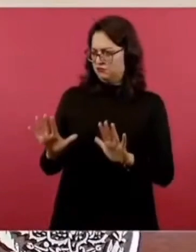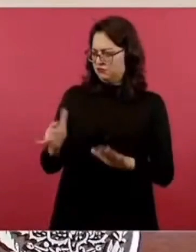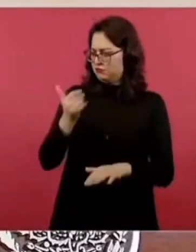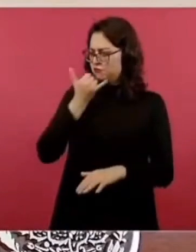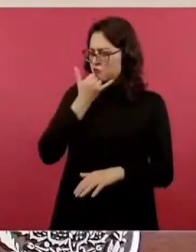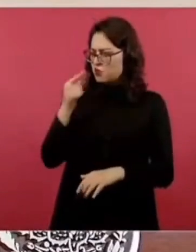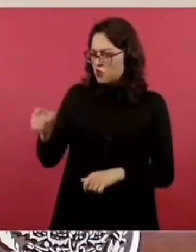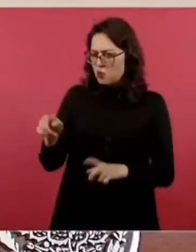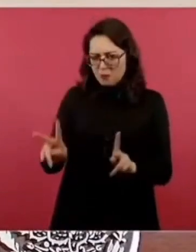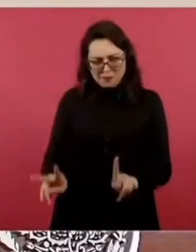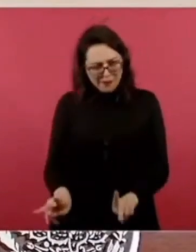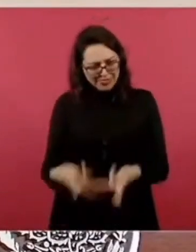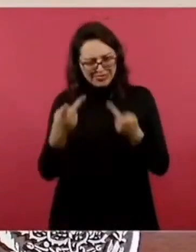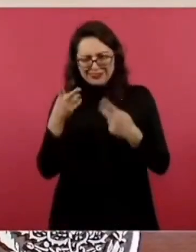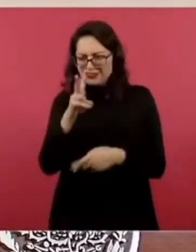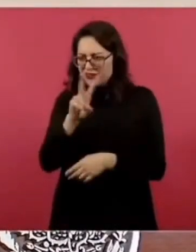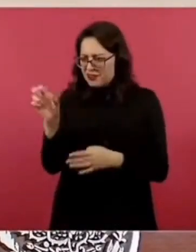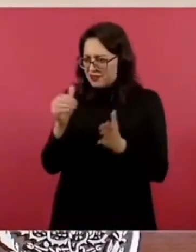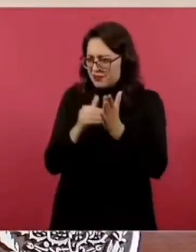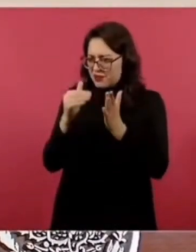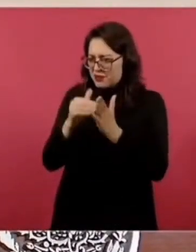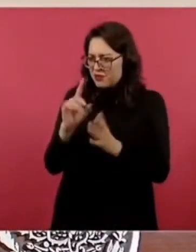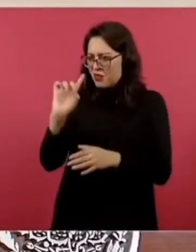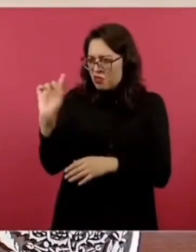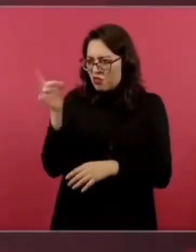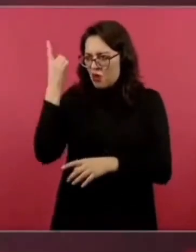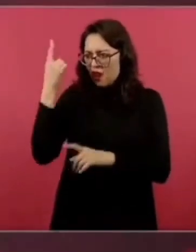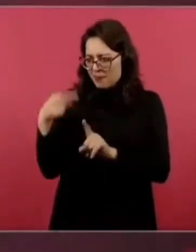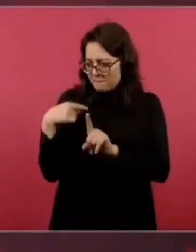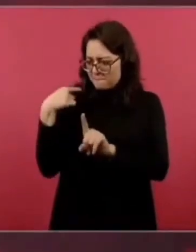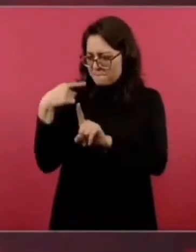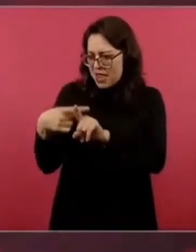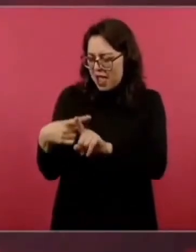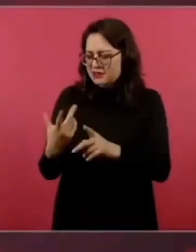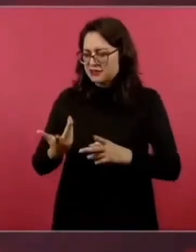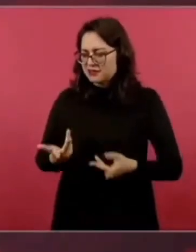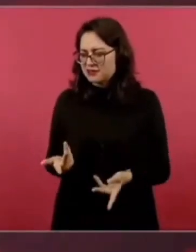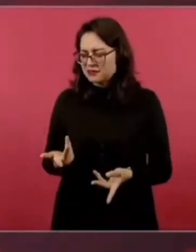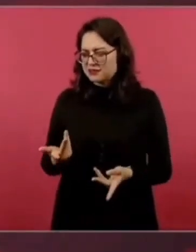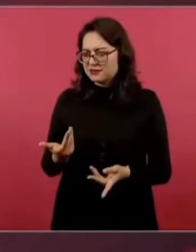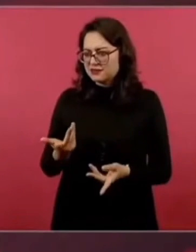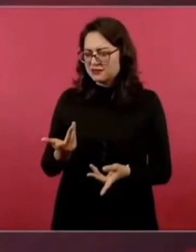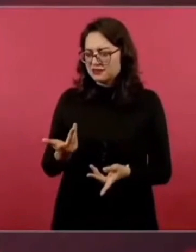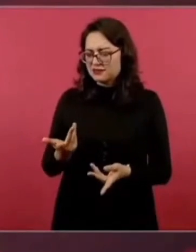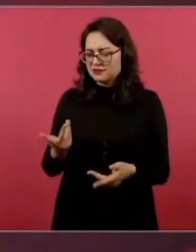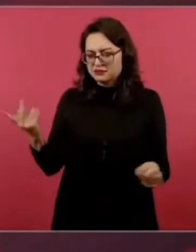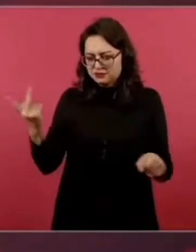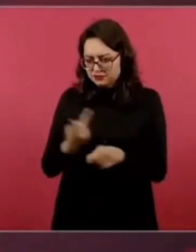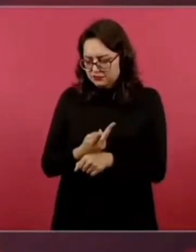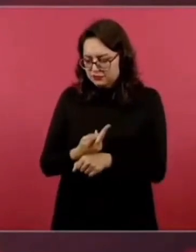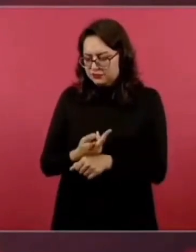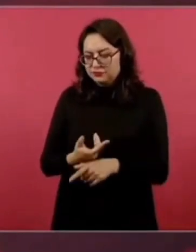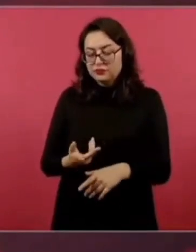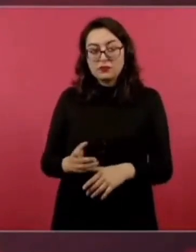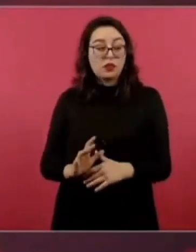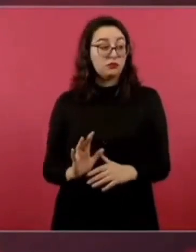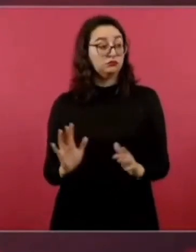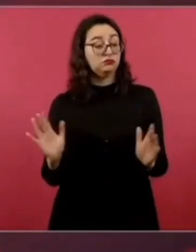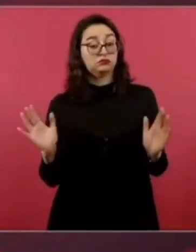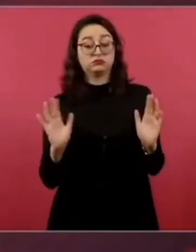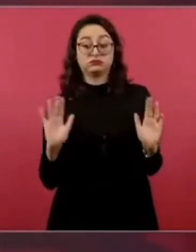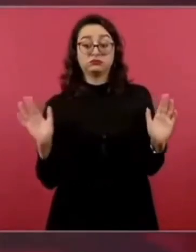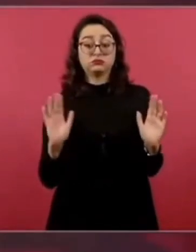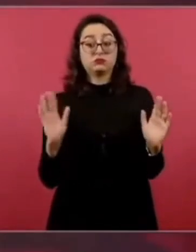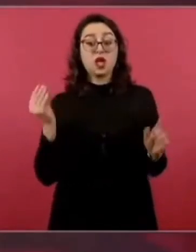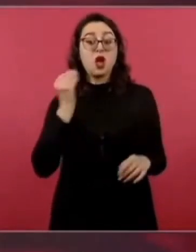o sus asesores amigos ya lo habían mal aconsejado de